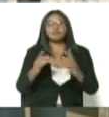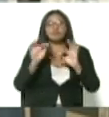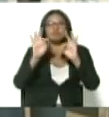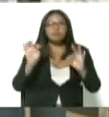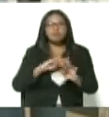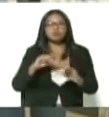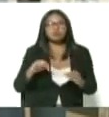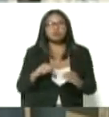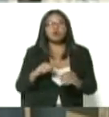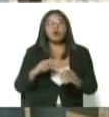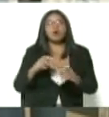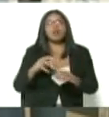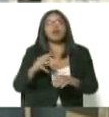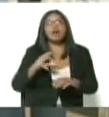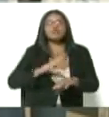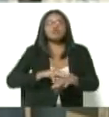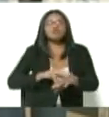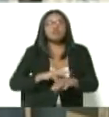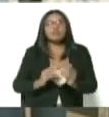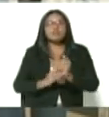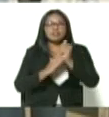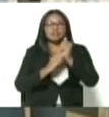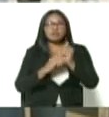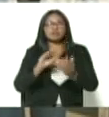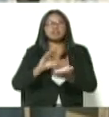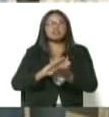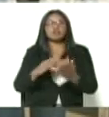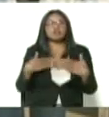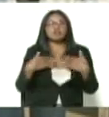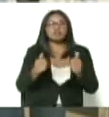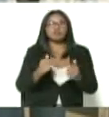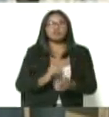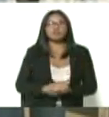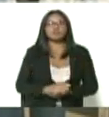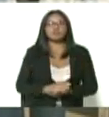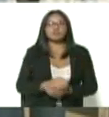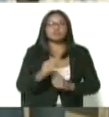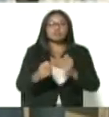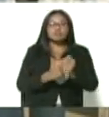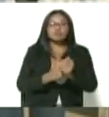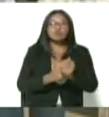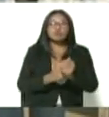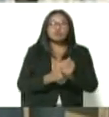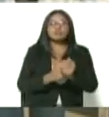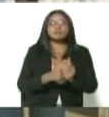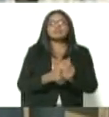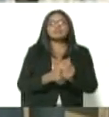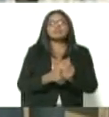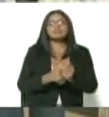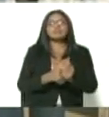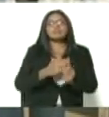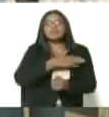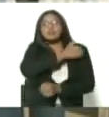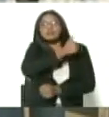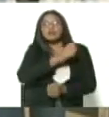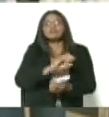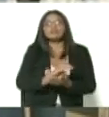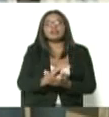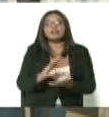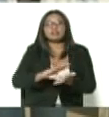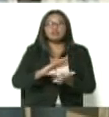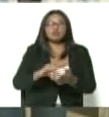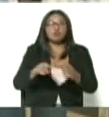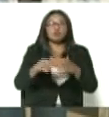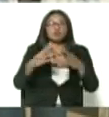acompaña la doctora yo y simar la directora del centro de salud la subdirectora del centro hospitalario como todos sus